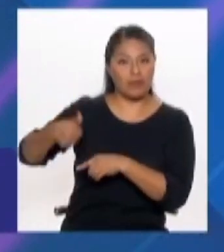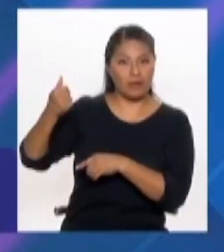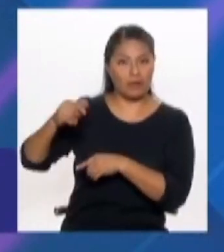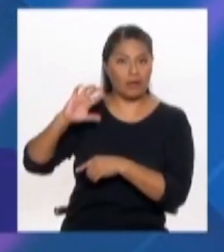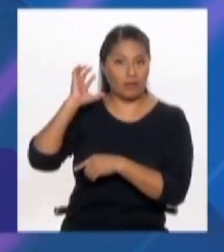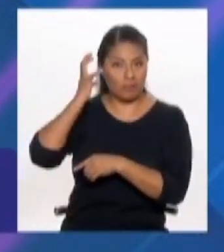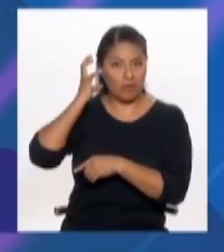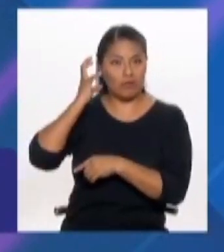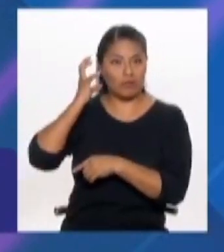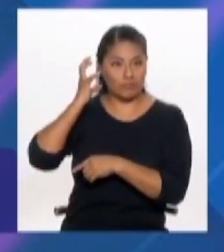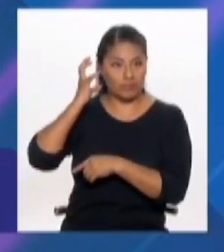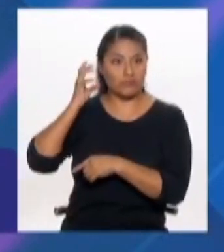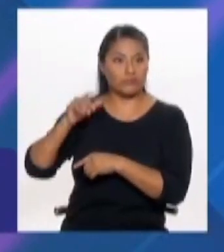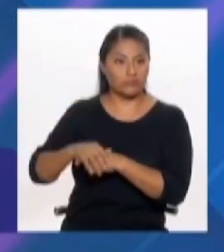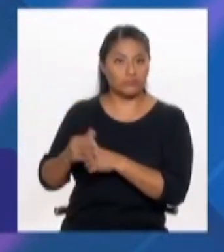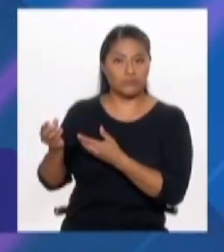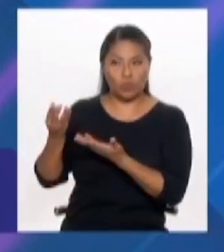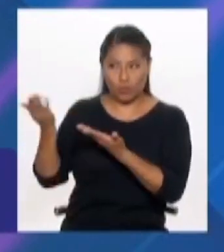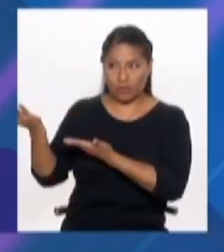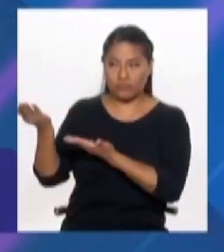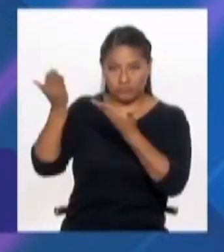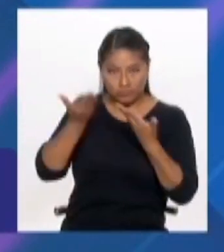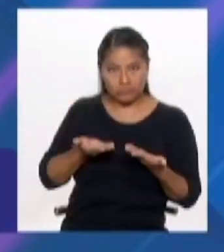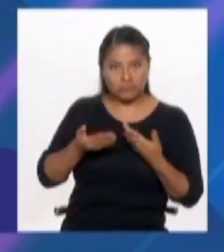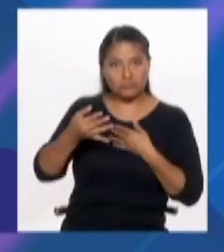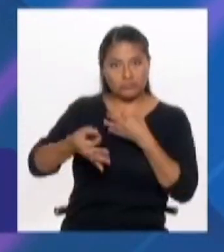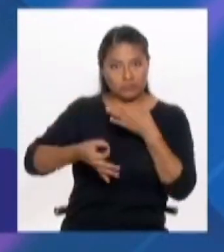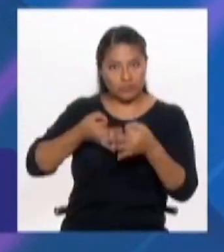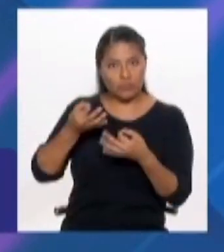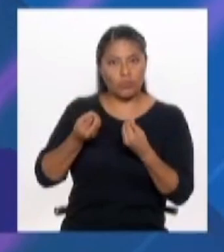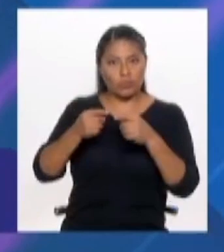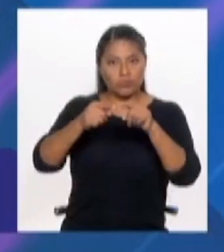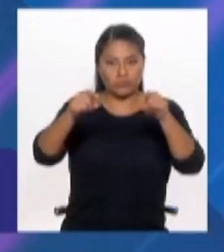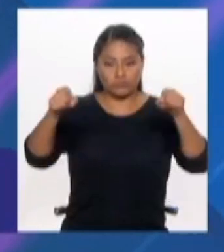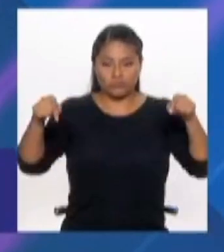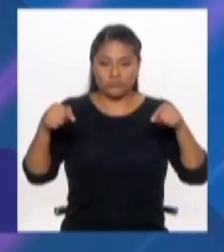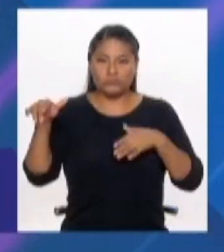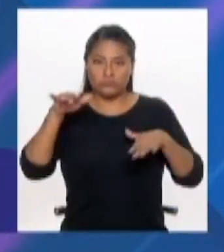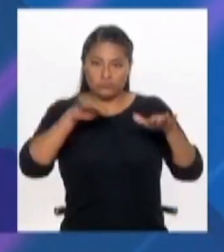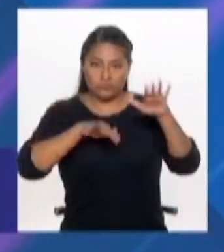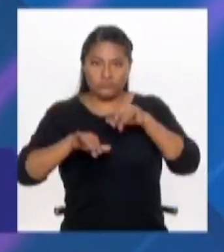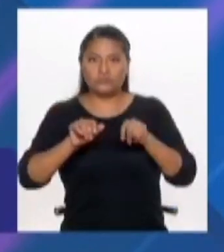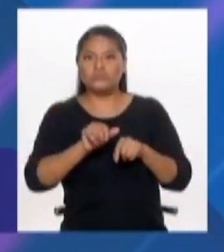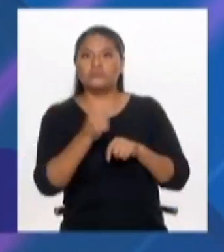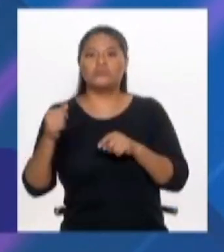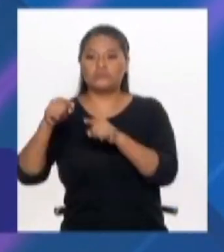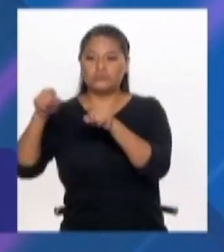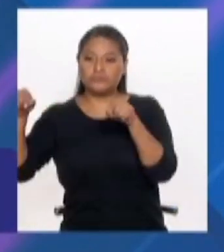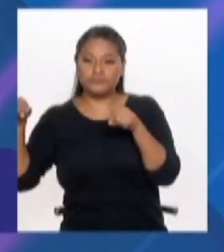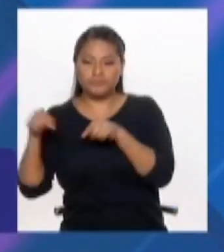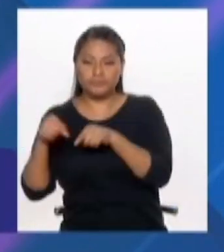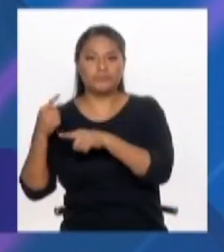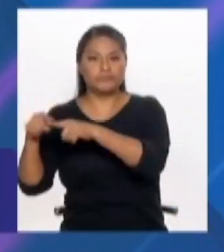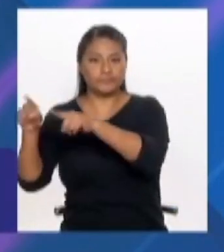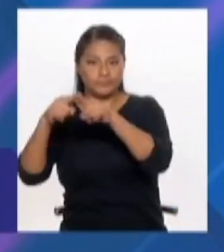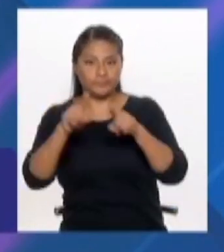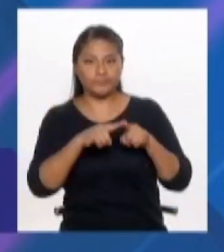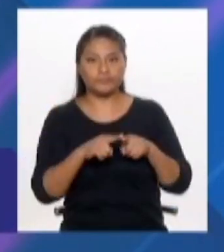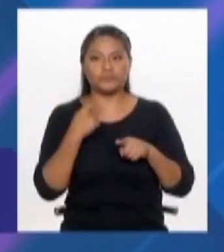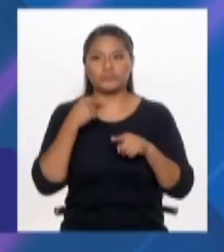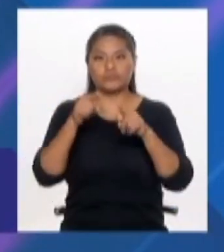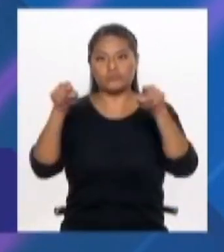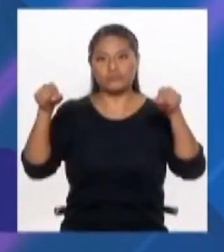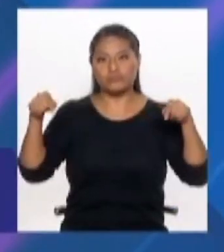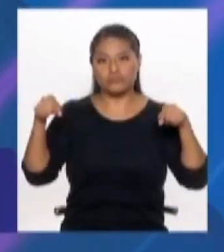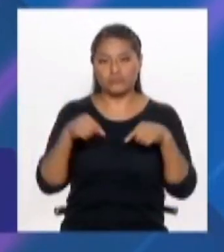hemos invitado y ojalá pudiese venir para que nos explique cuál es el plan, en verdad, no solamente de esta piscina o esta playa, como la han